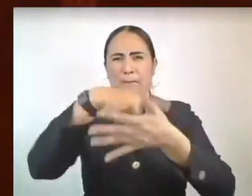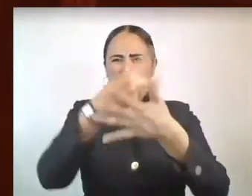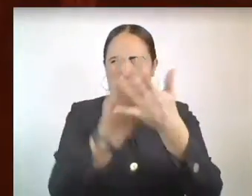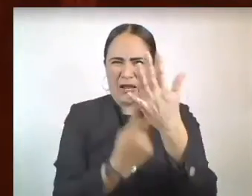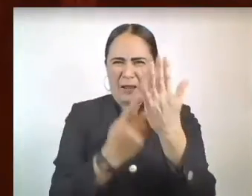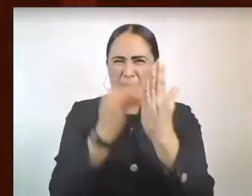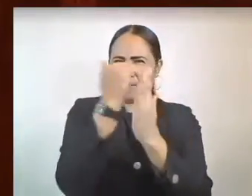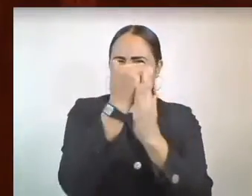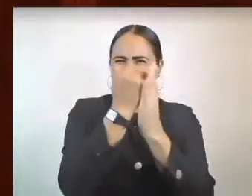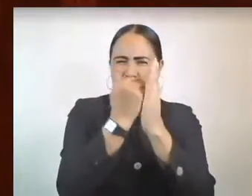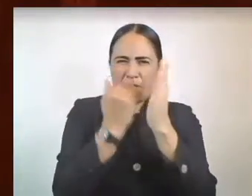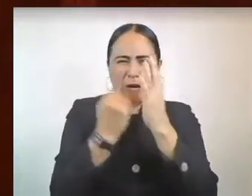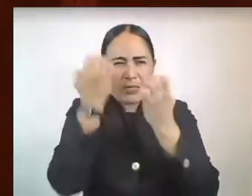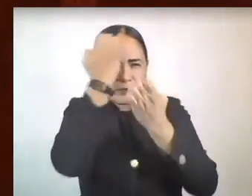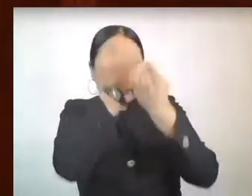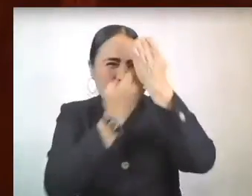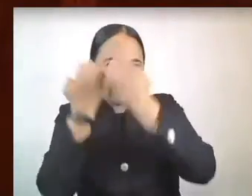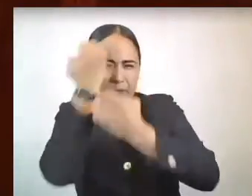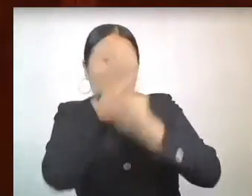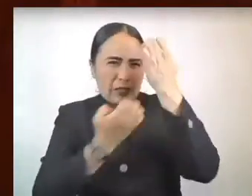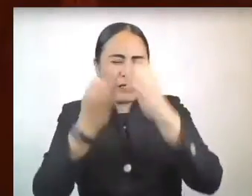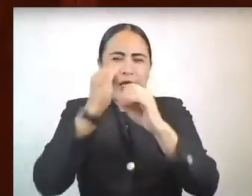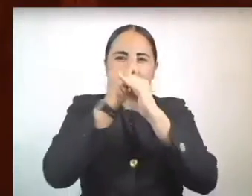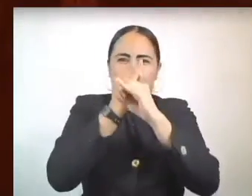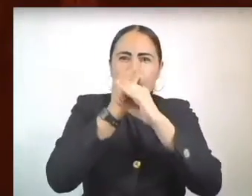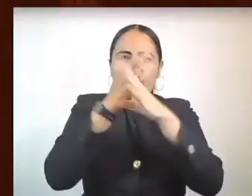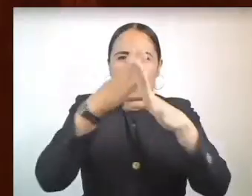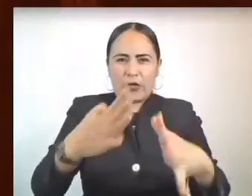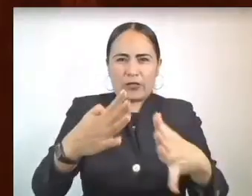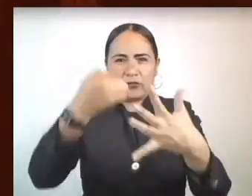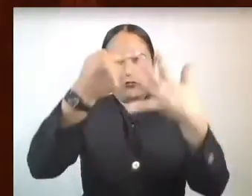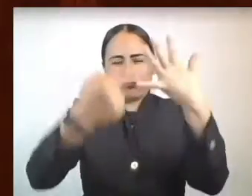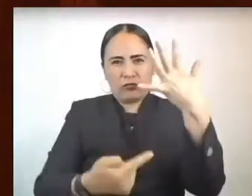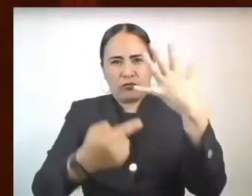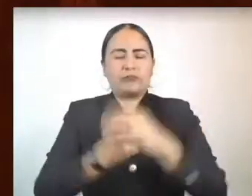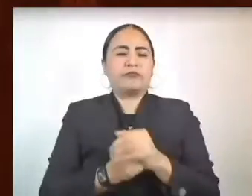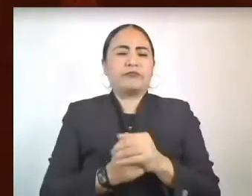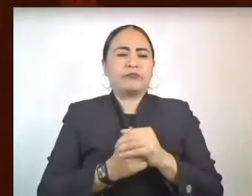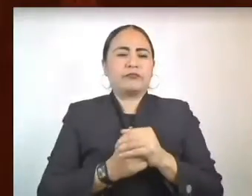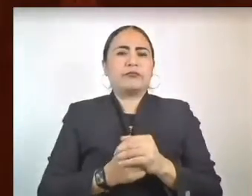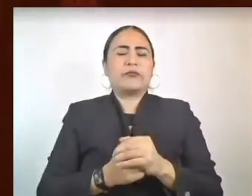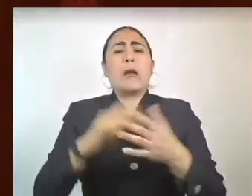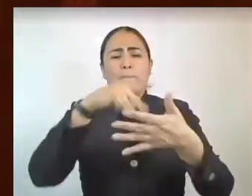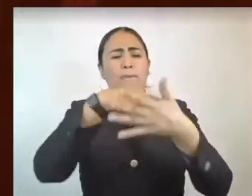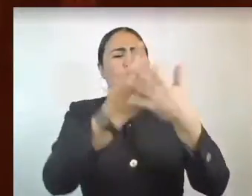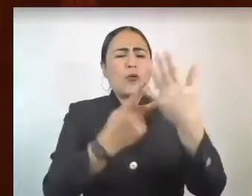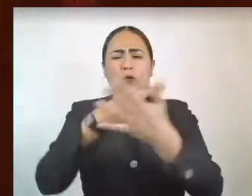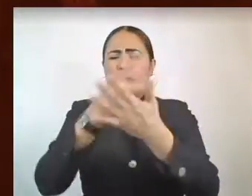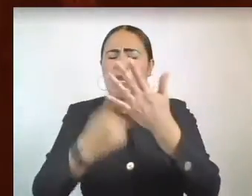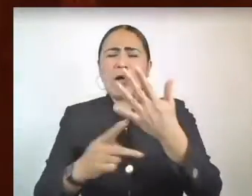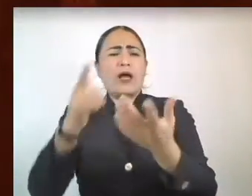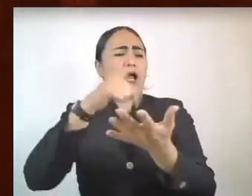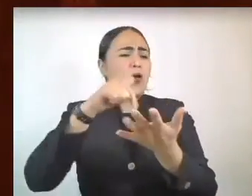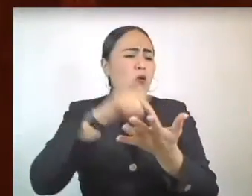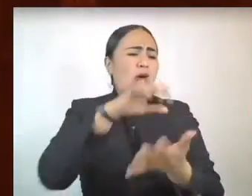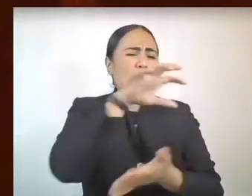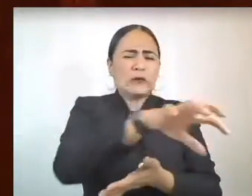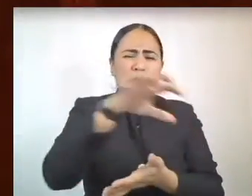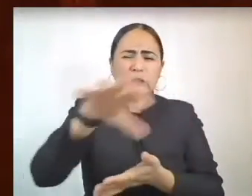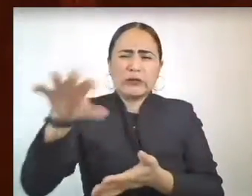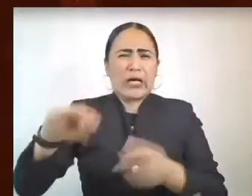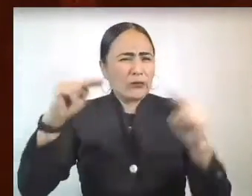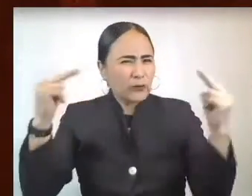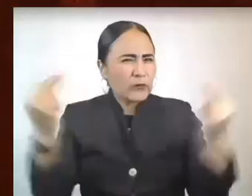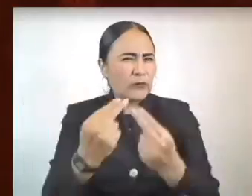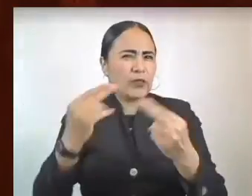en el análisis de información que permita focalizar los programas en zonas de atención prioritaria y